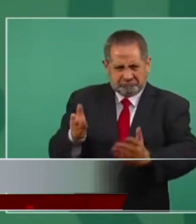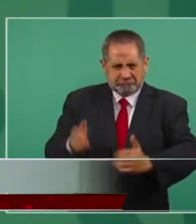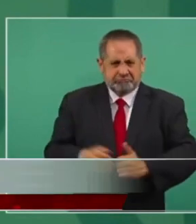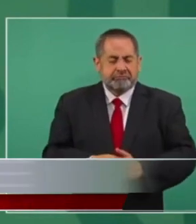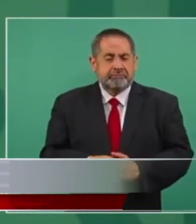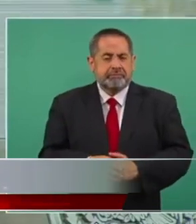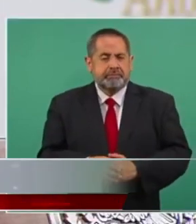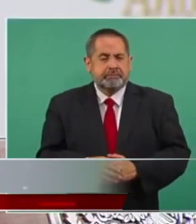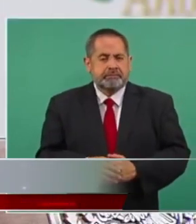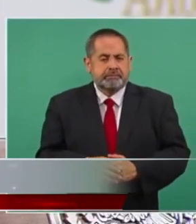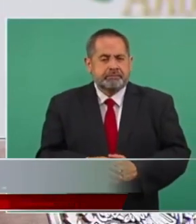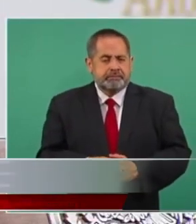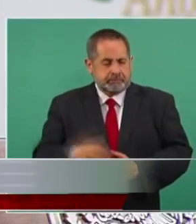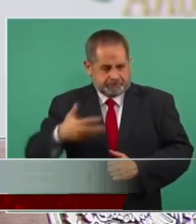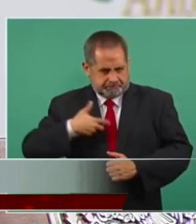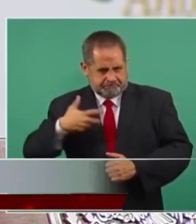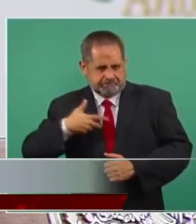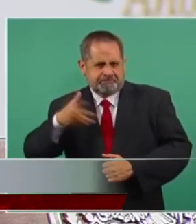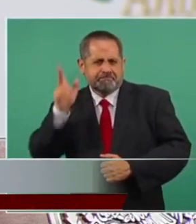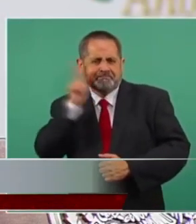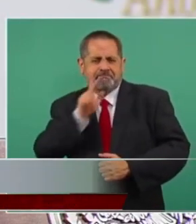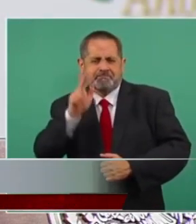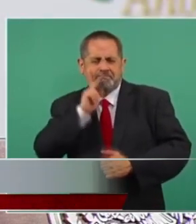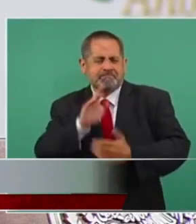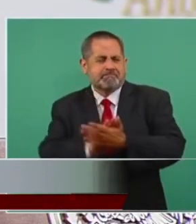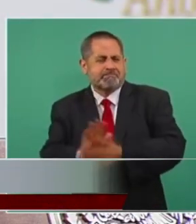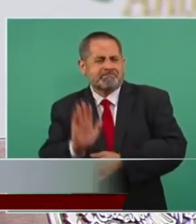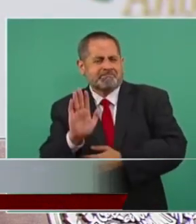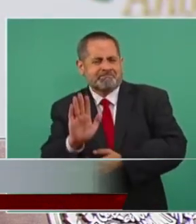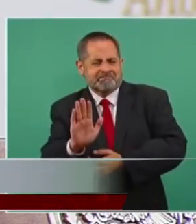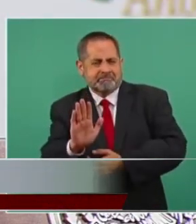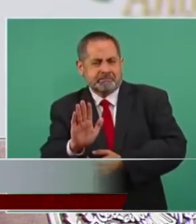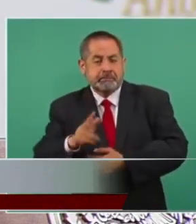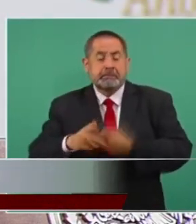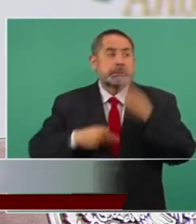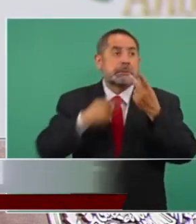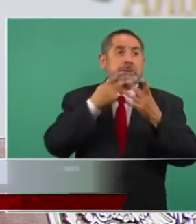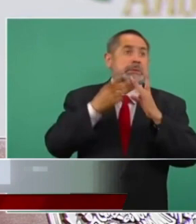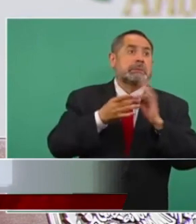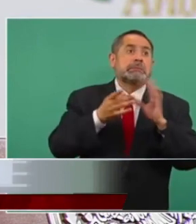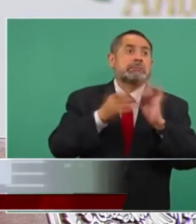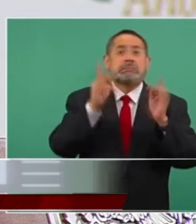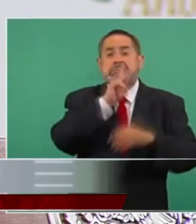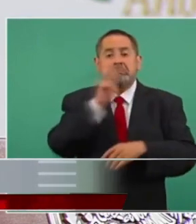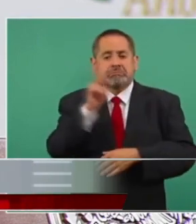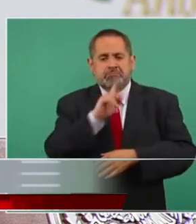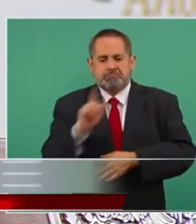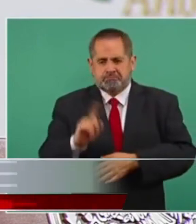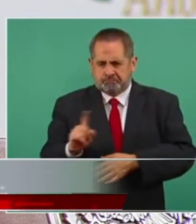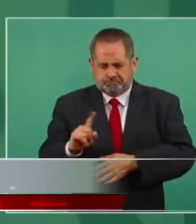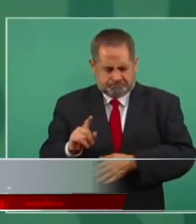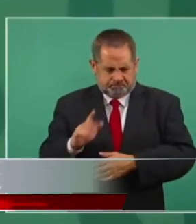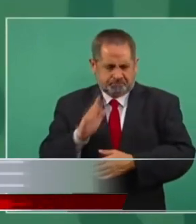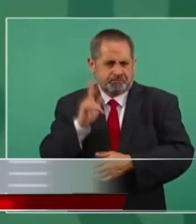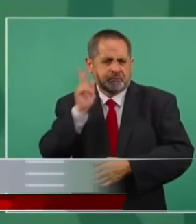todo esto lo puedo probar yo nunca digo nada que no sea cierto